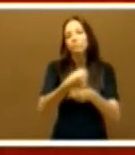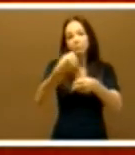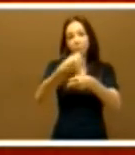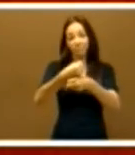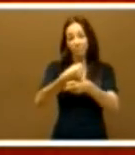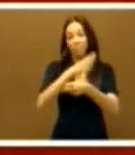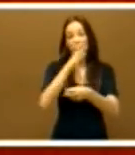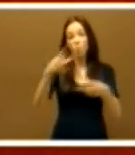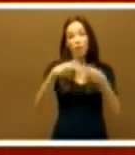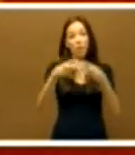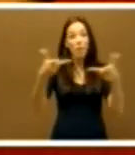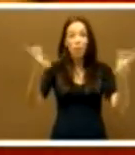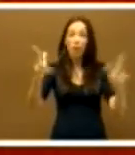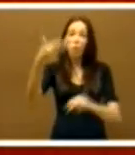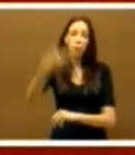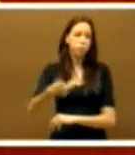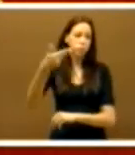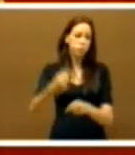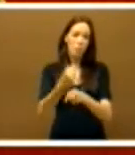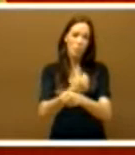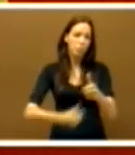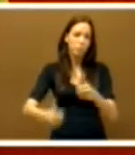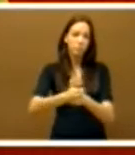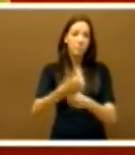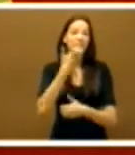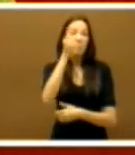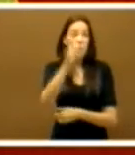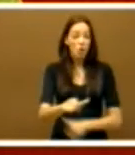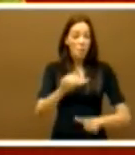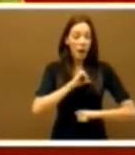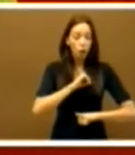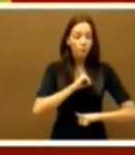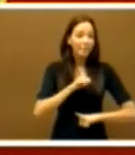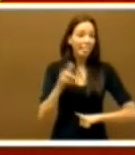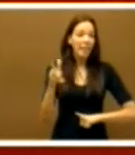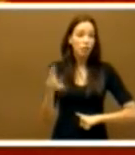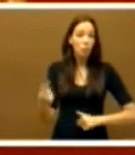nada en una sociedad democrática. Cuando alguien no tiene trabajo, los demás derechos están en el cajón.